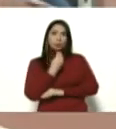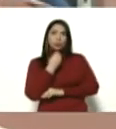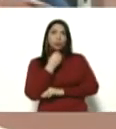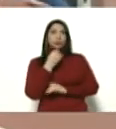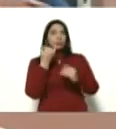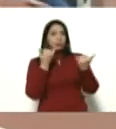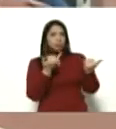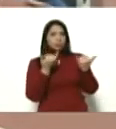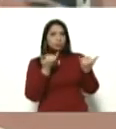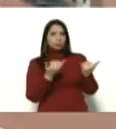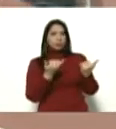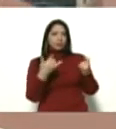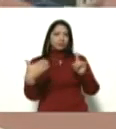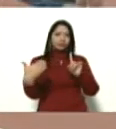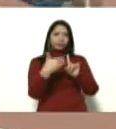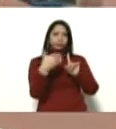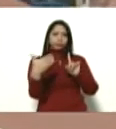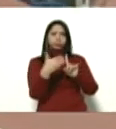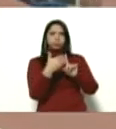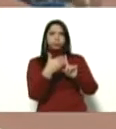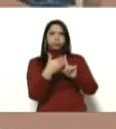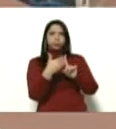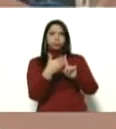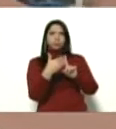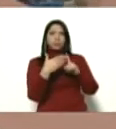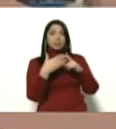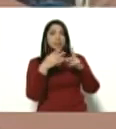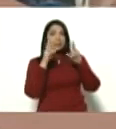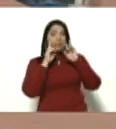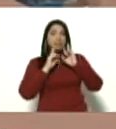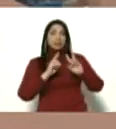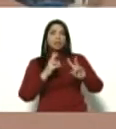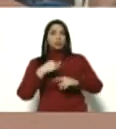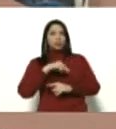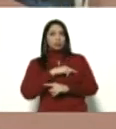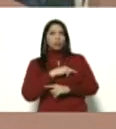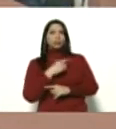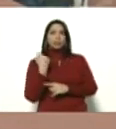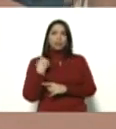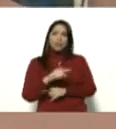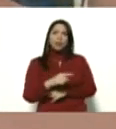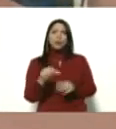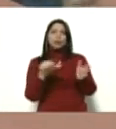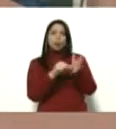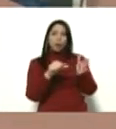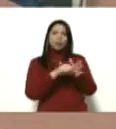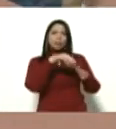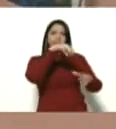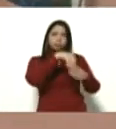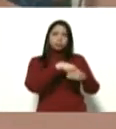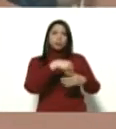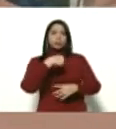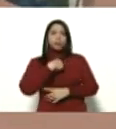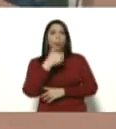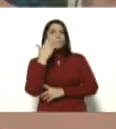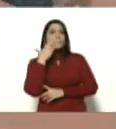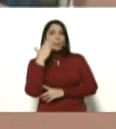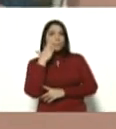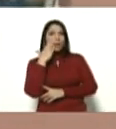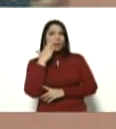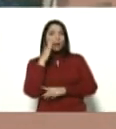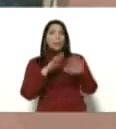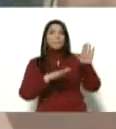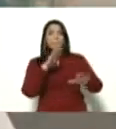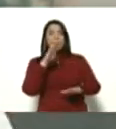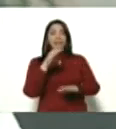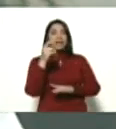este caso de amenaza en este caso amenaza sanitaria tenemos donde pasar nuestra cuarentena yo soy una madre de apenas una niña de